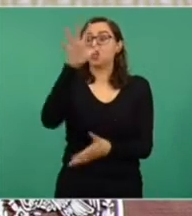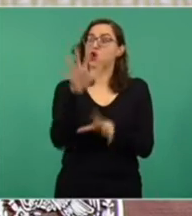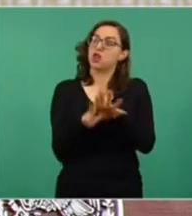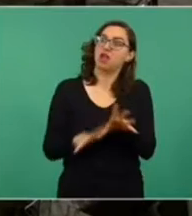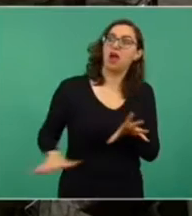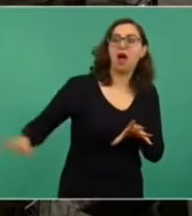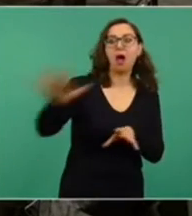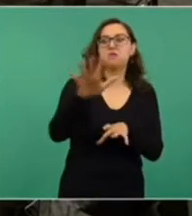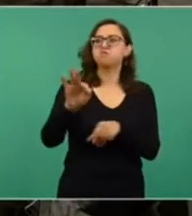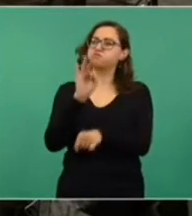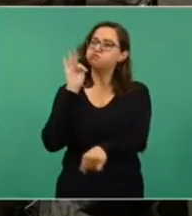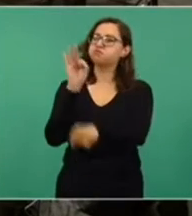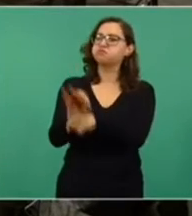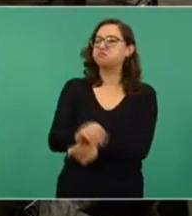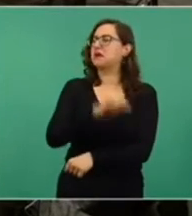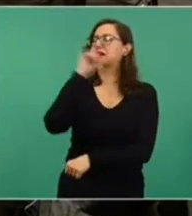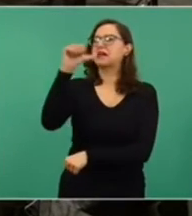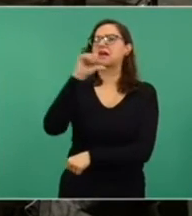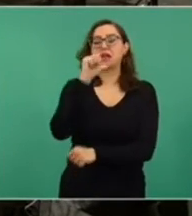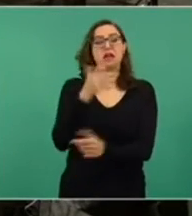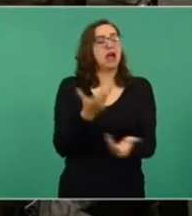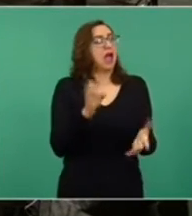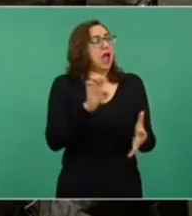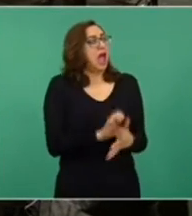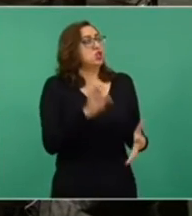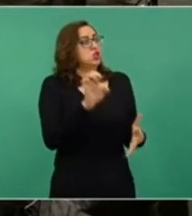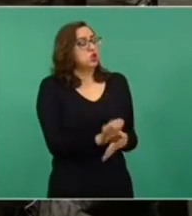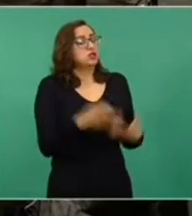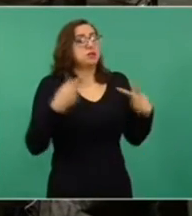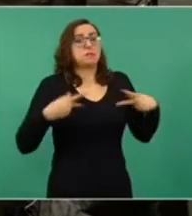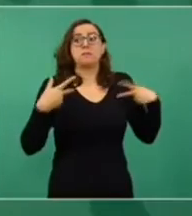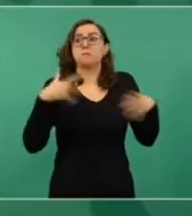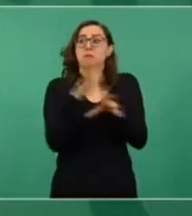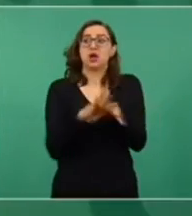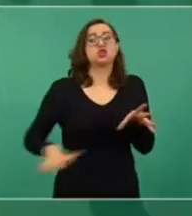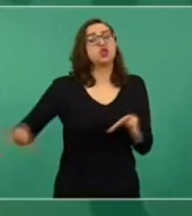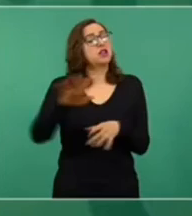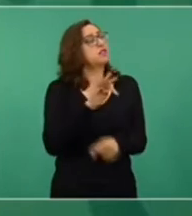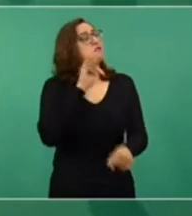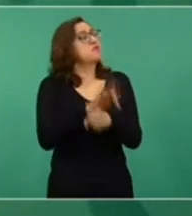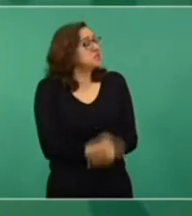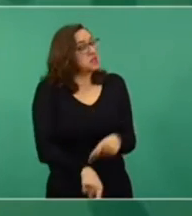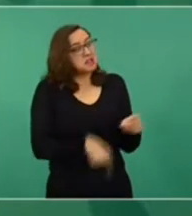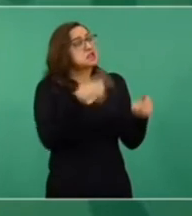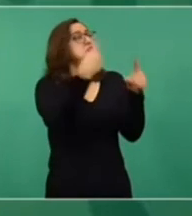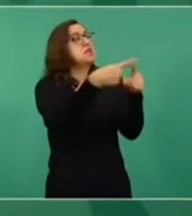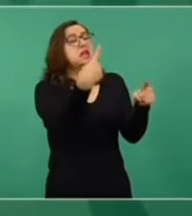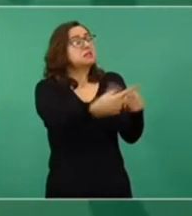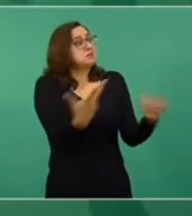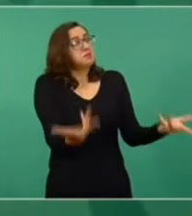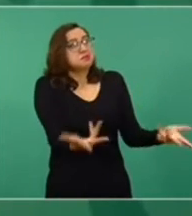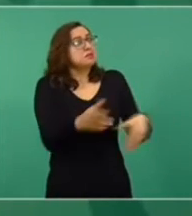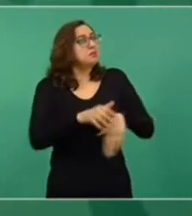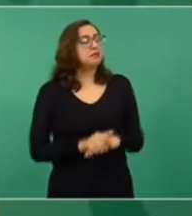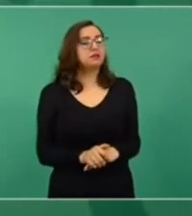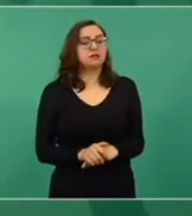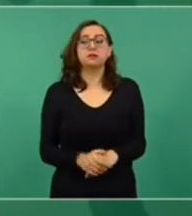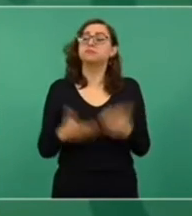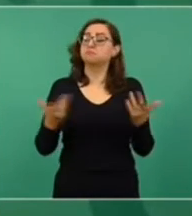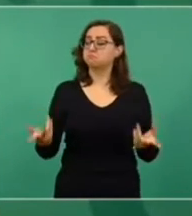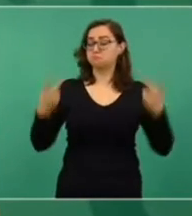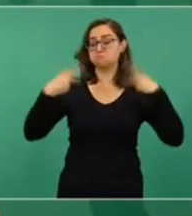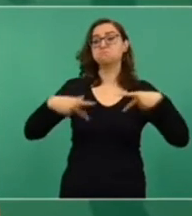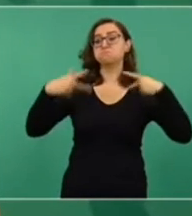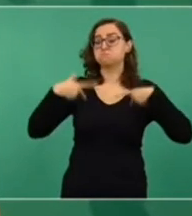¿Y quién va a defender al pueblo raso entonces, señor presidente? La misma gente y la democracia va a llegar el momento en